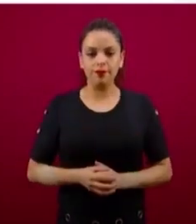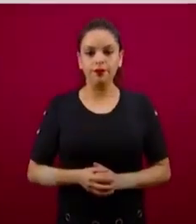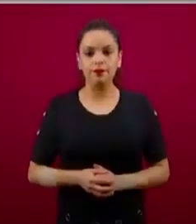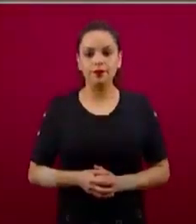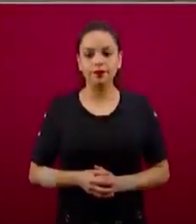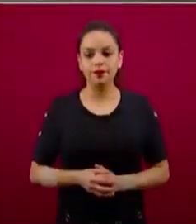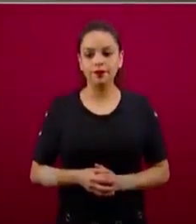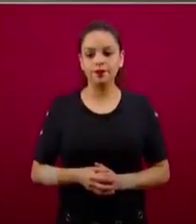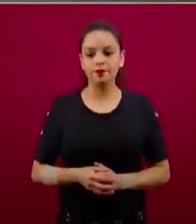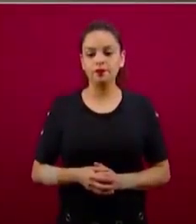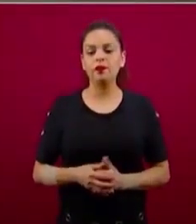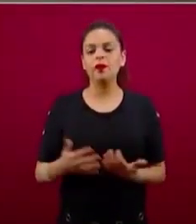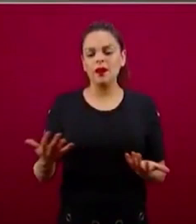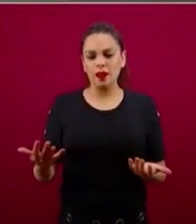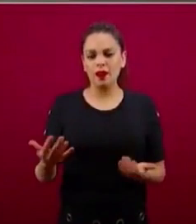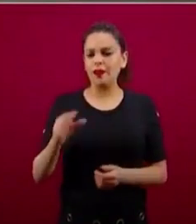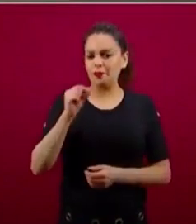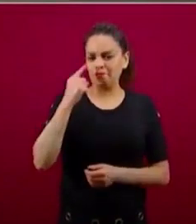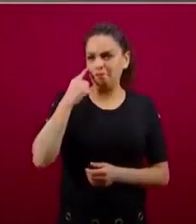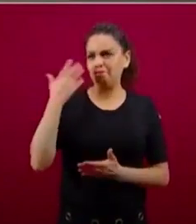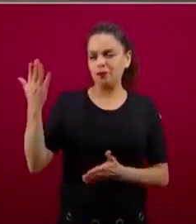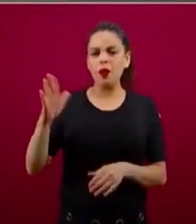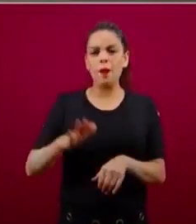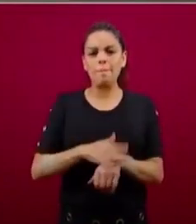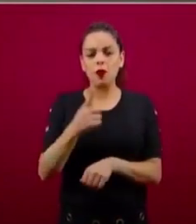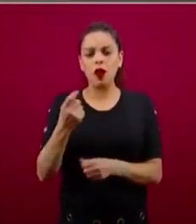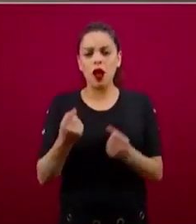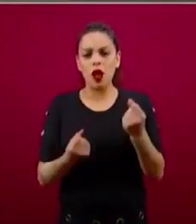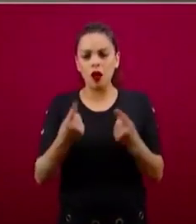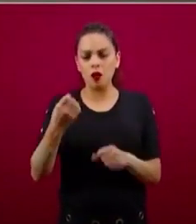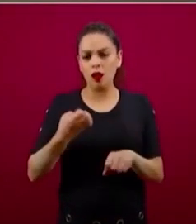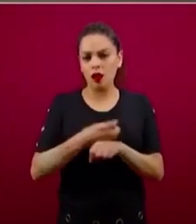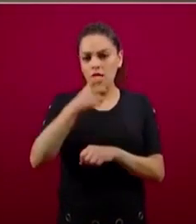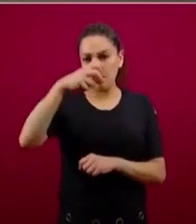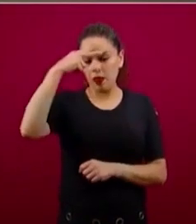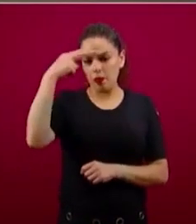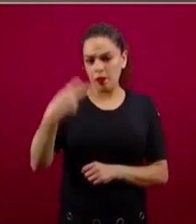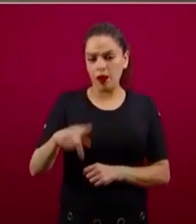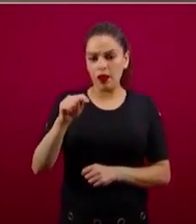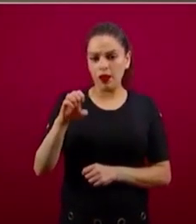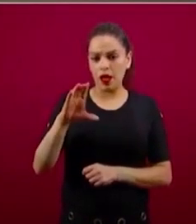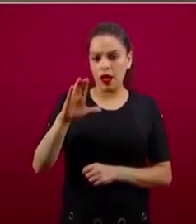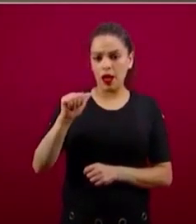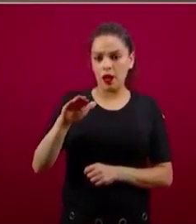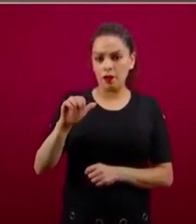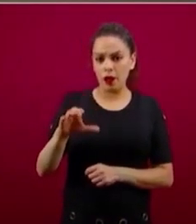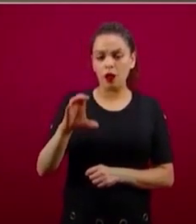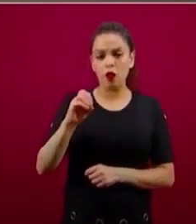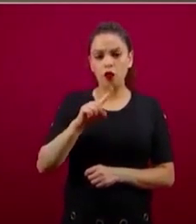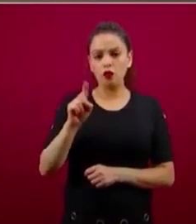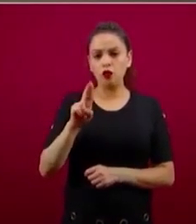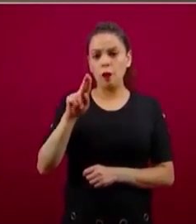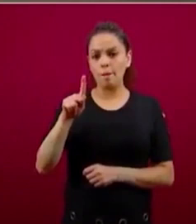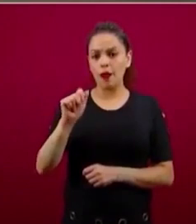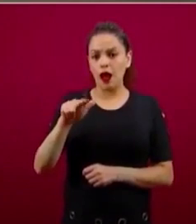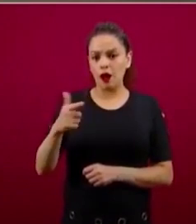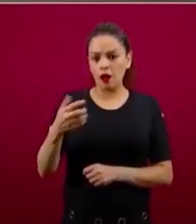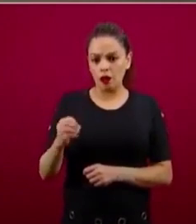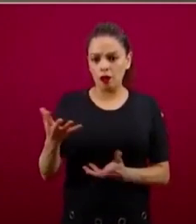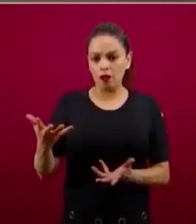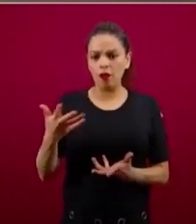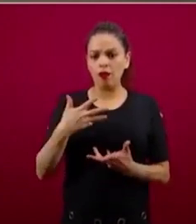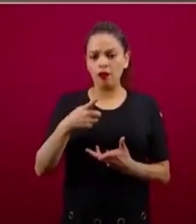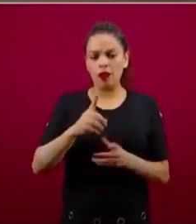en el voy a depararme aquí en el Estado de México, Tecámaco, Zumpango, tienen digamos un paquete de intervención, vamos a